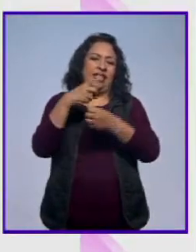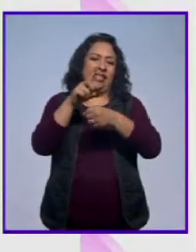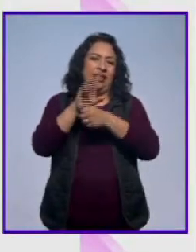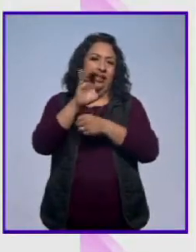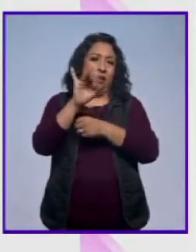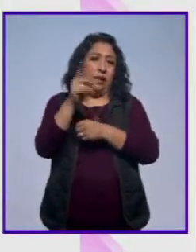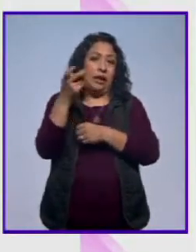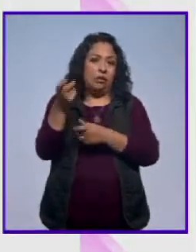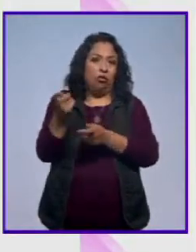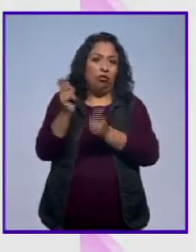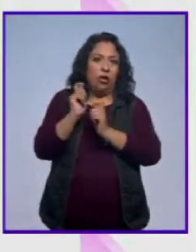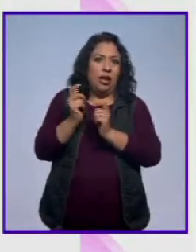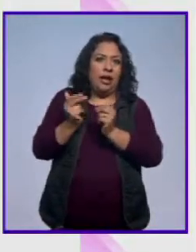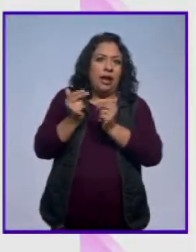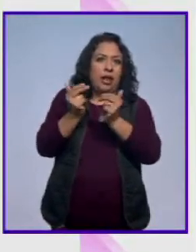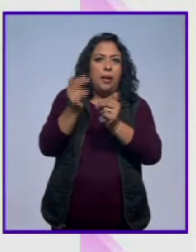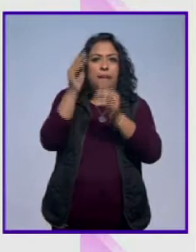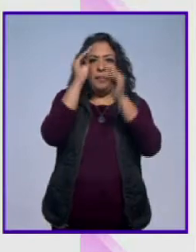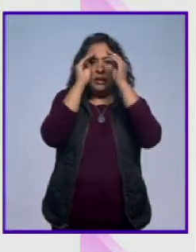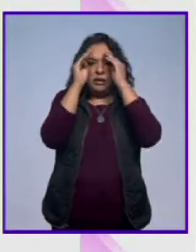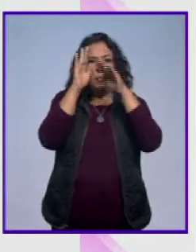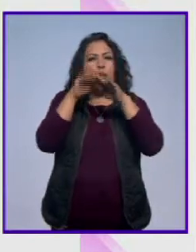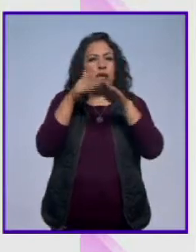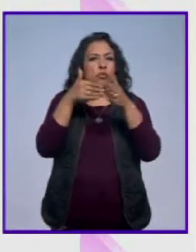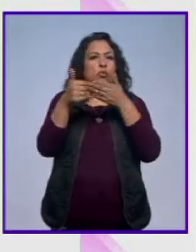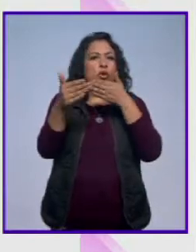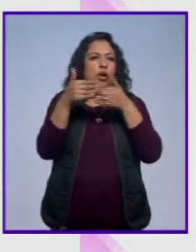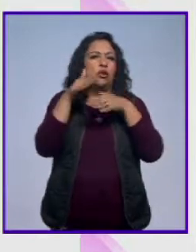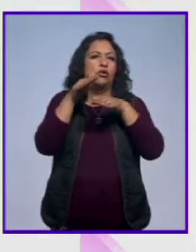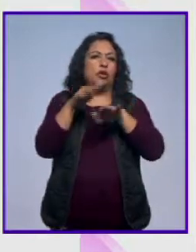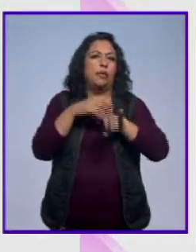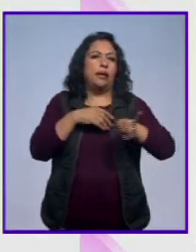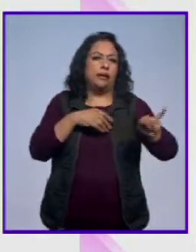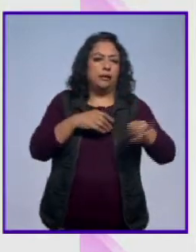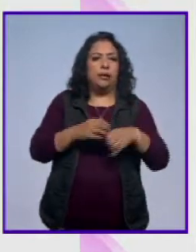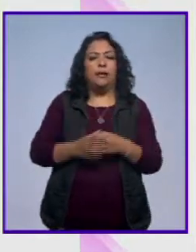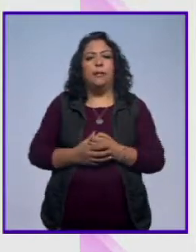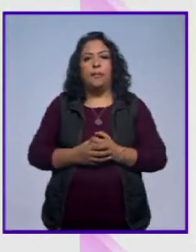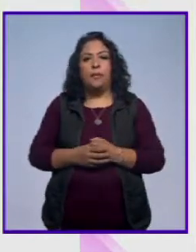nos hereda un pensamiento más contemporáneo acerca de la izquierda.